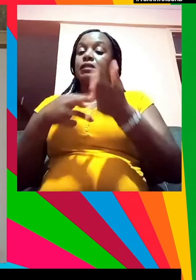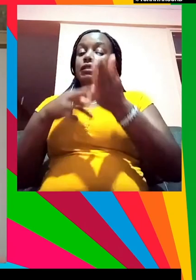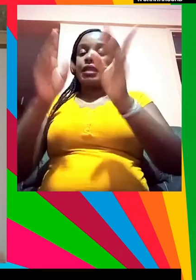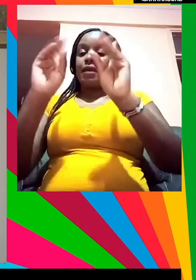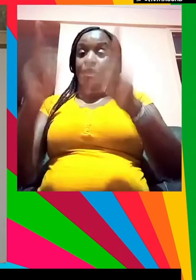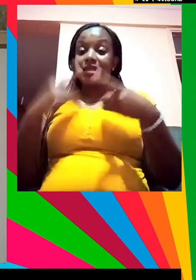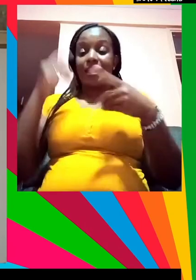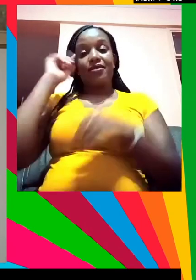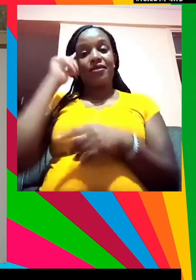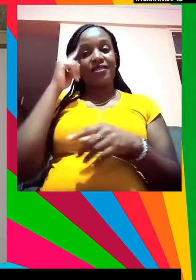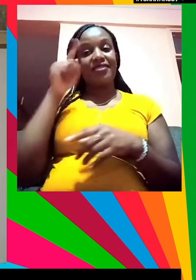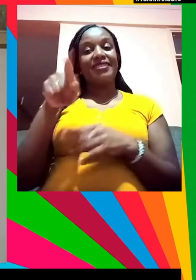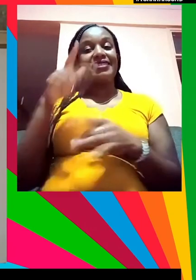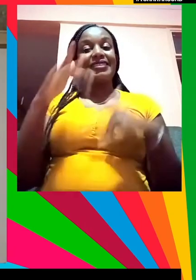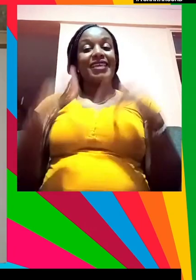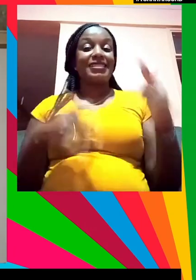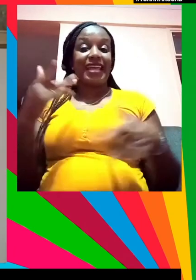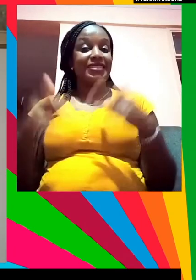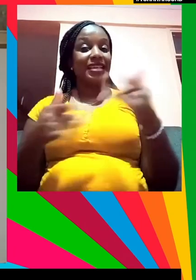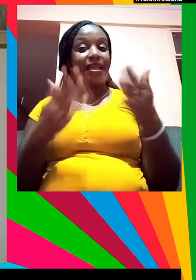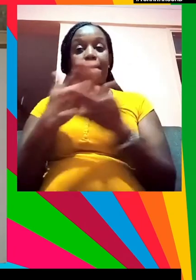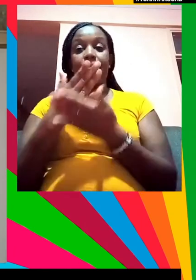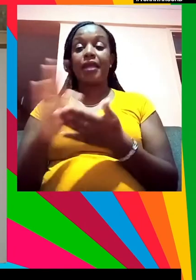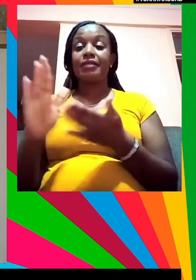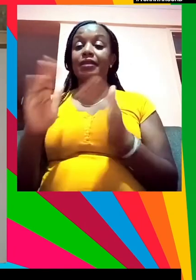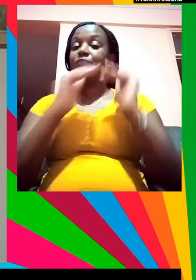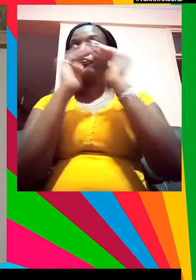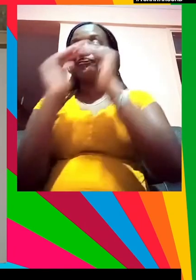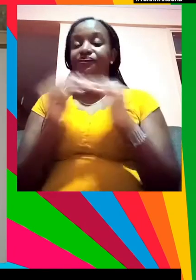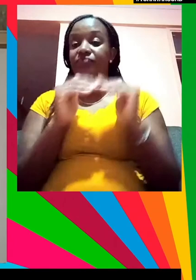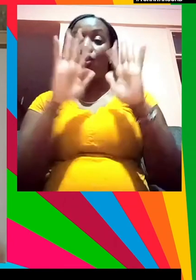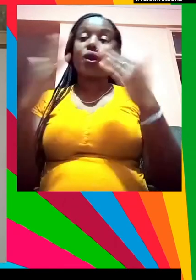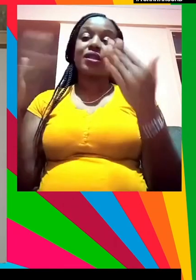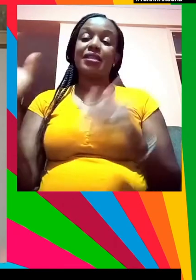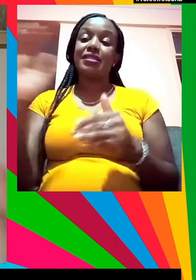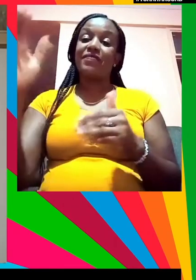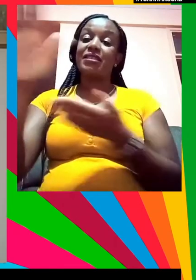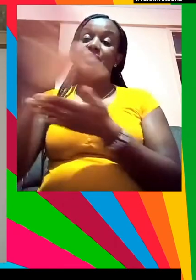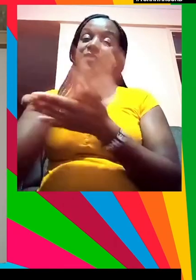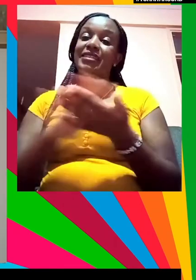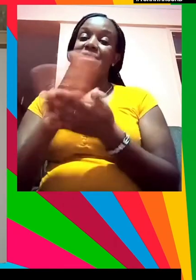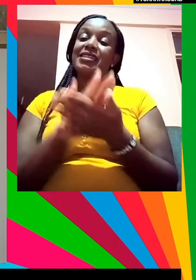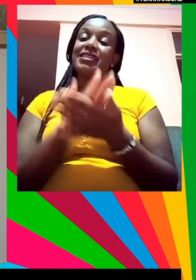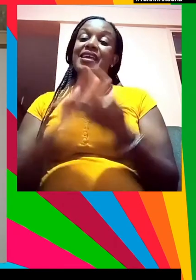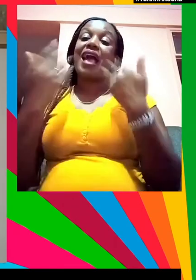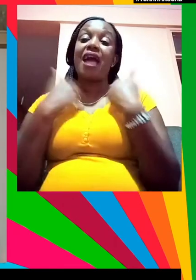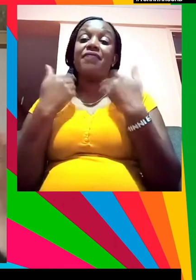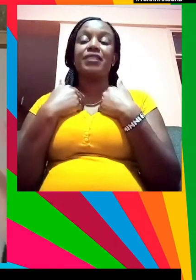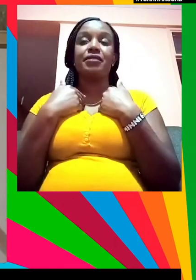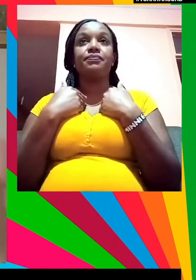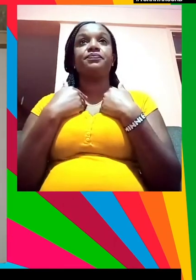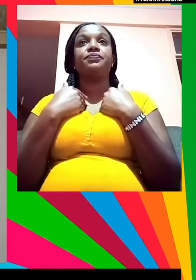y creo que esta es la parte emocionante de estar en una democracia o un espacio cívico el tener esa